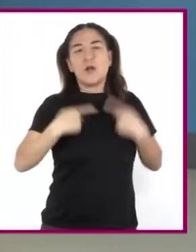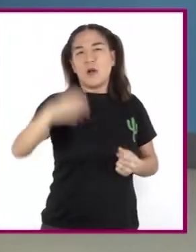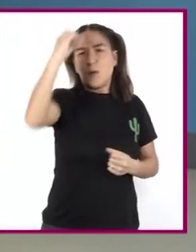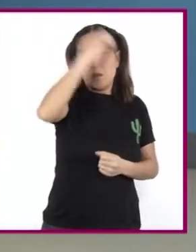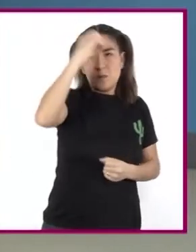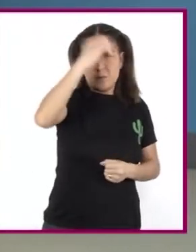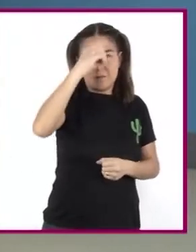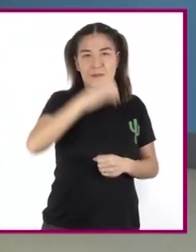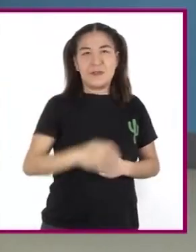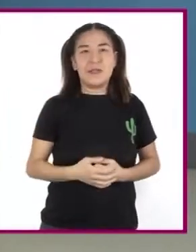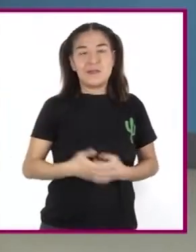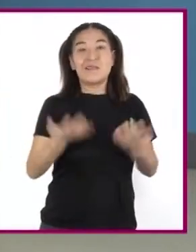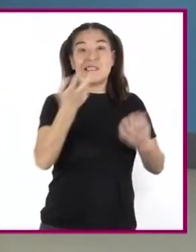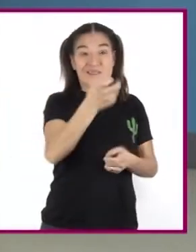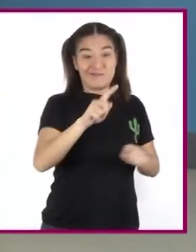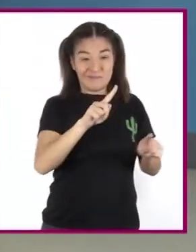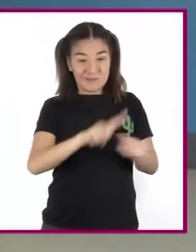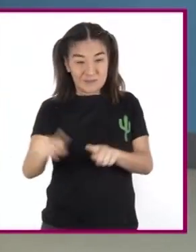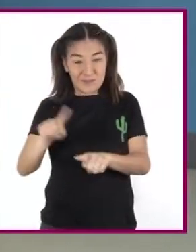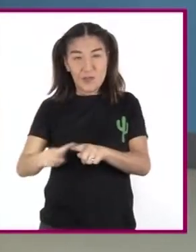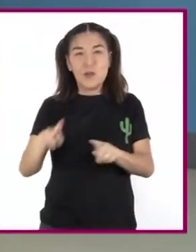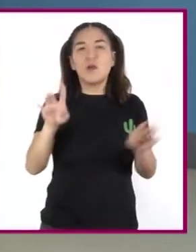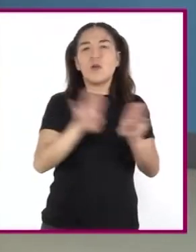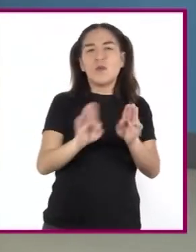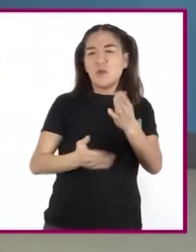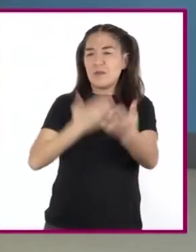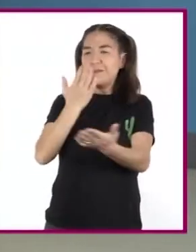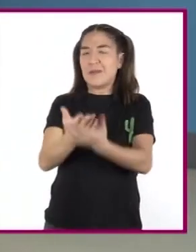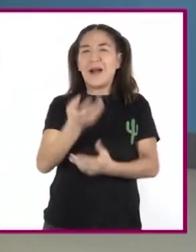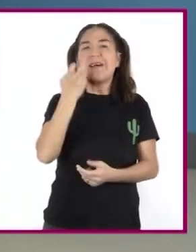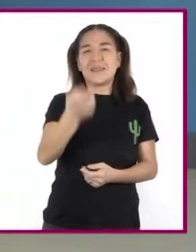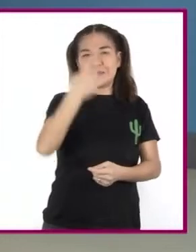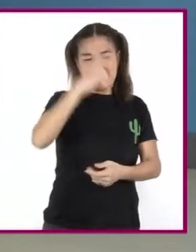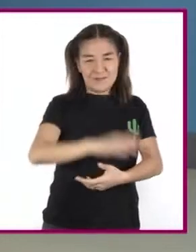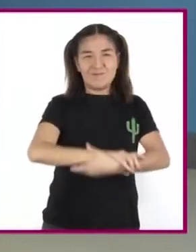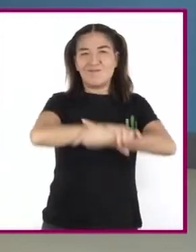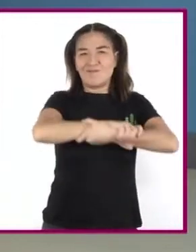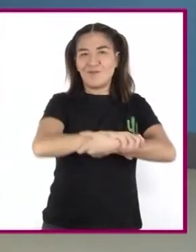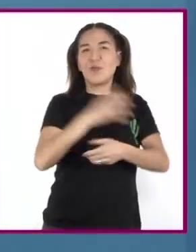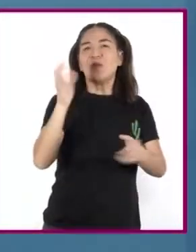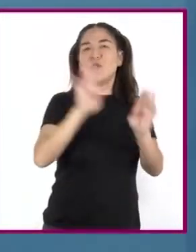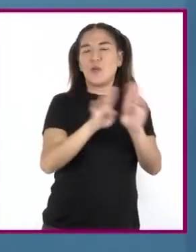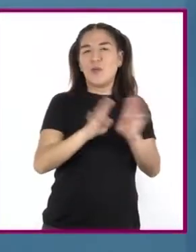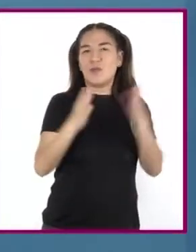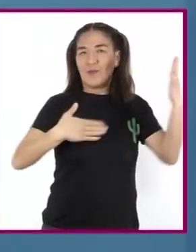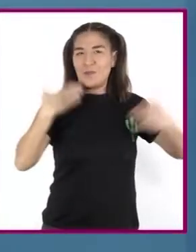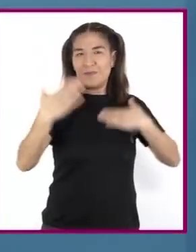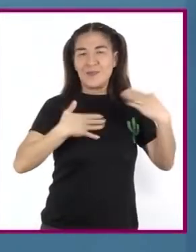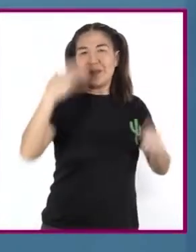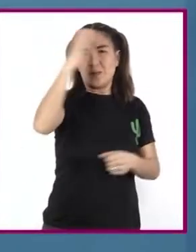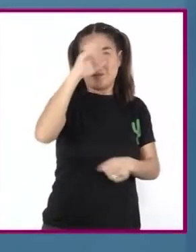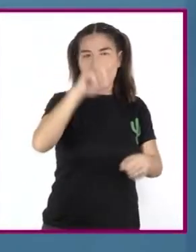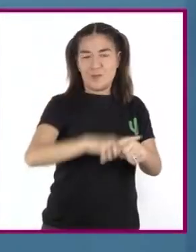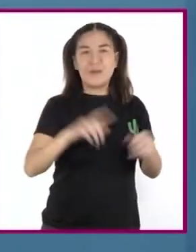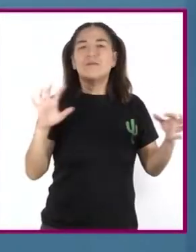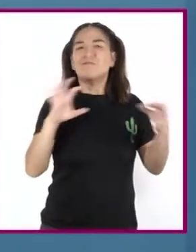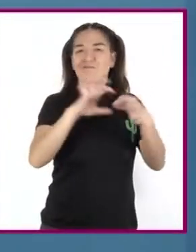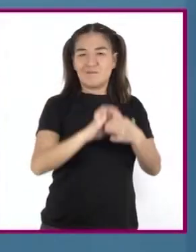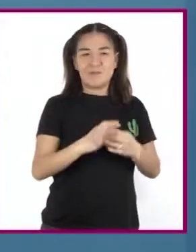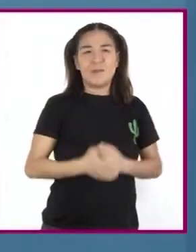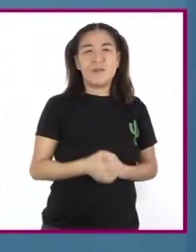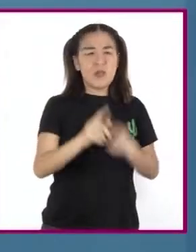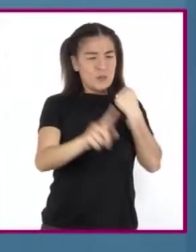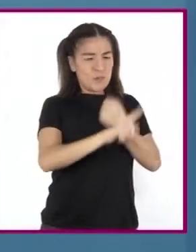porque con la diversidad se fortalece la convivencia y la cultura. Una situación conflictiva